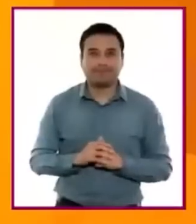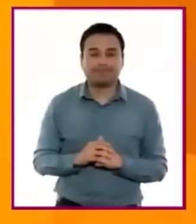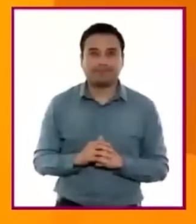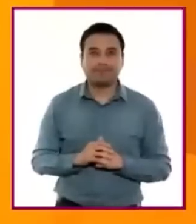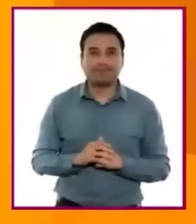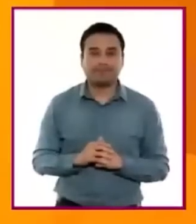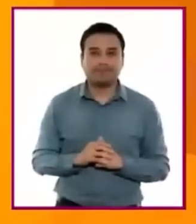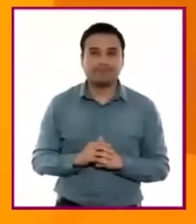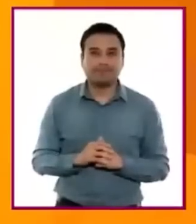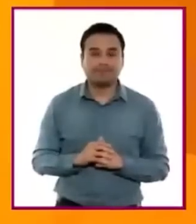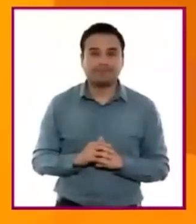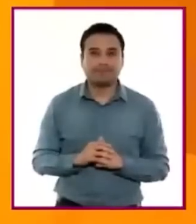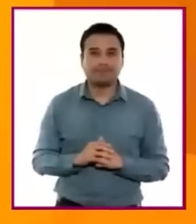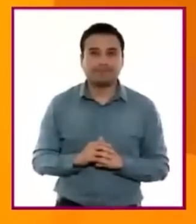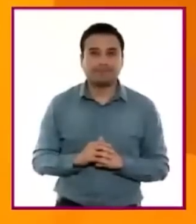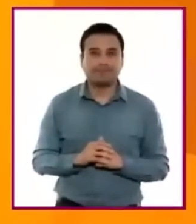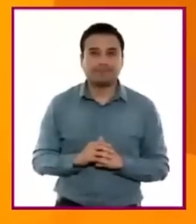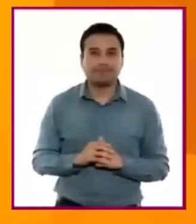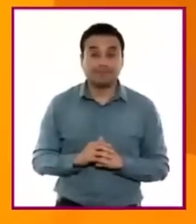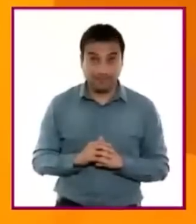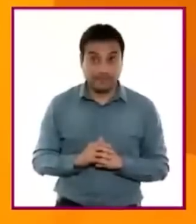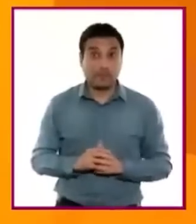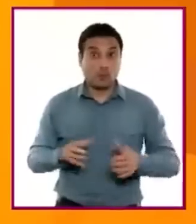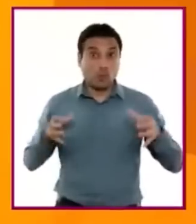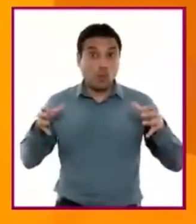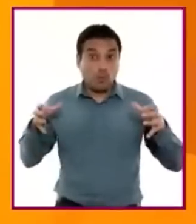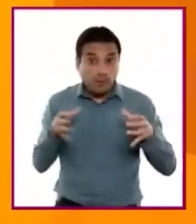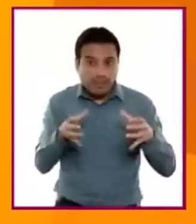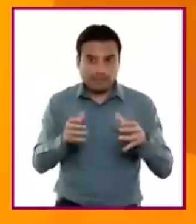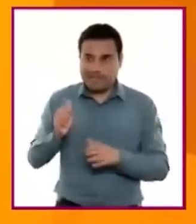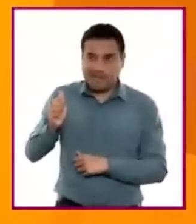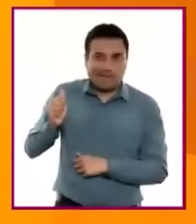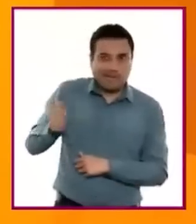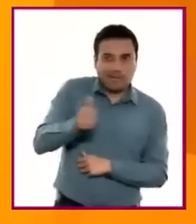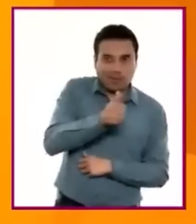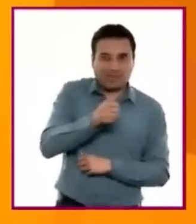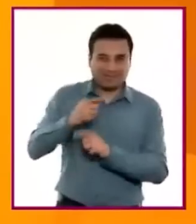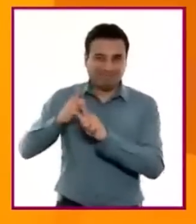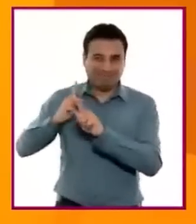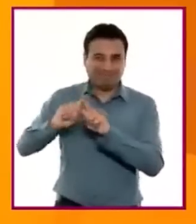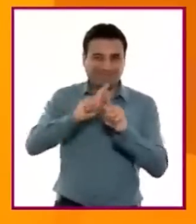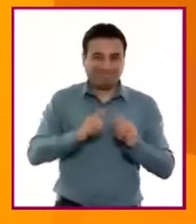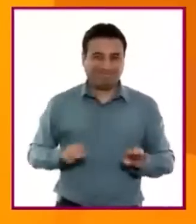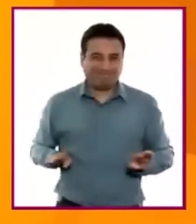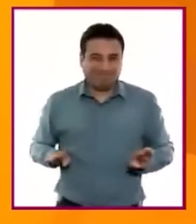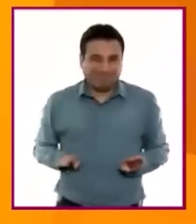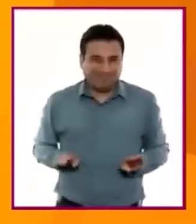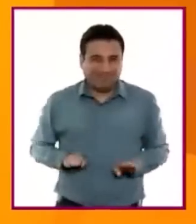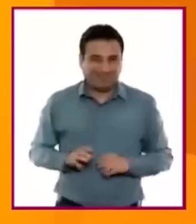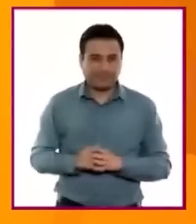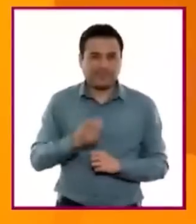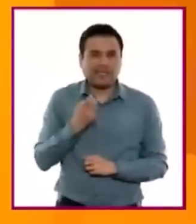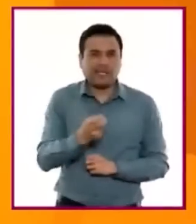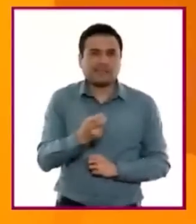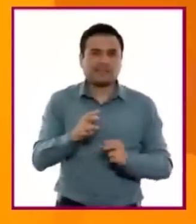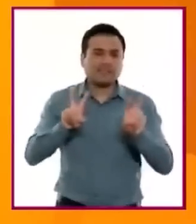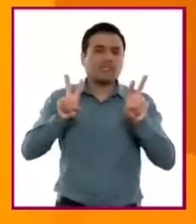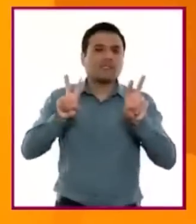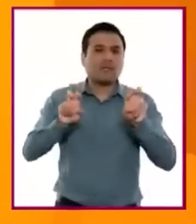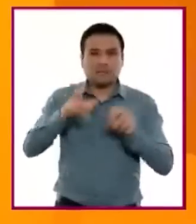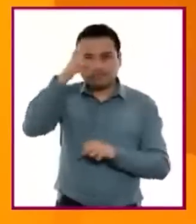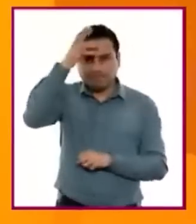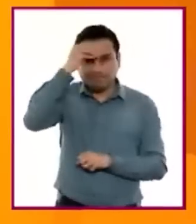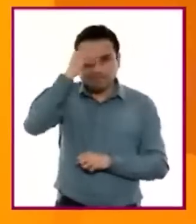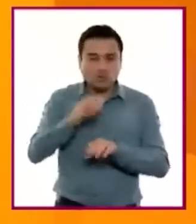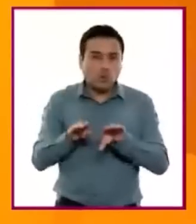Según las particularidades de cada comunidad, al trabajar con los contenidos de este campo formativo, el personal docente tiene que